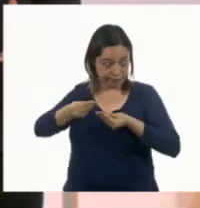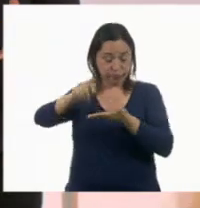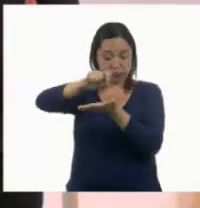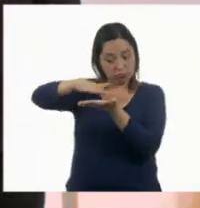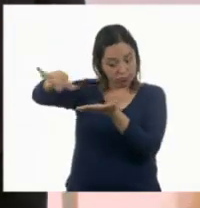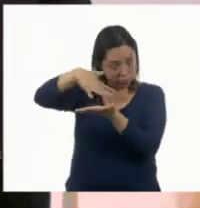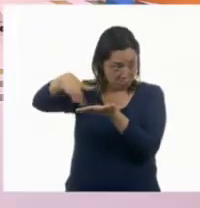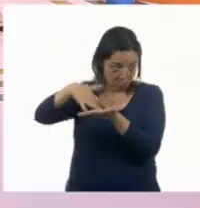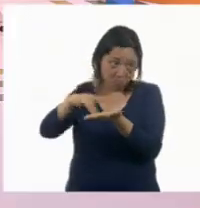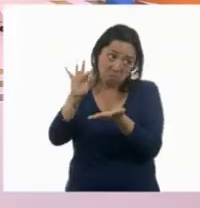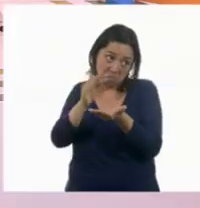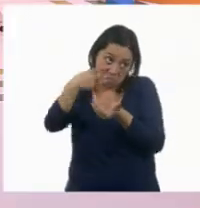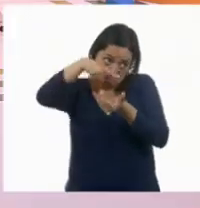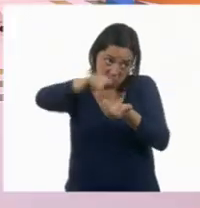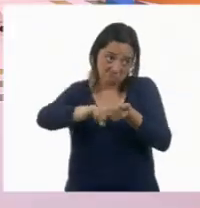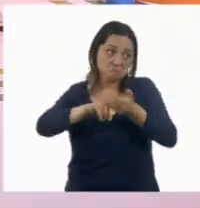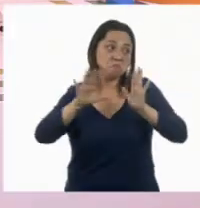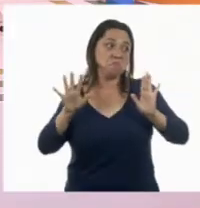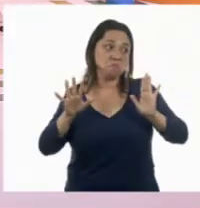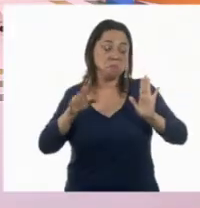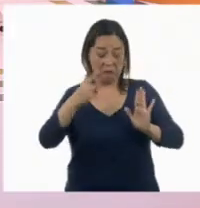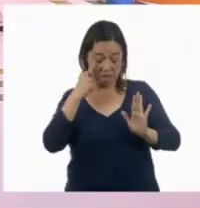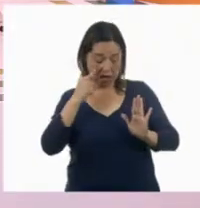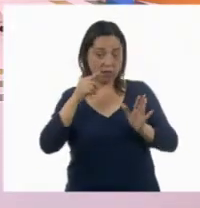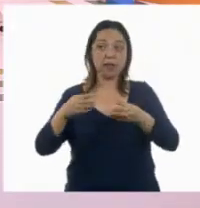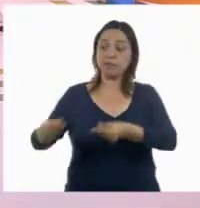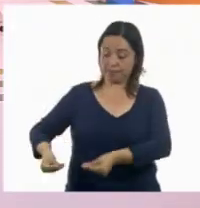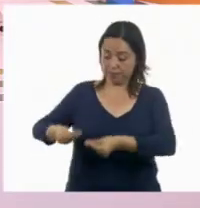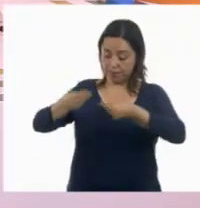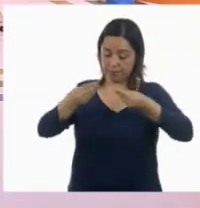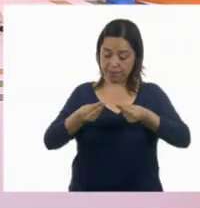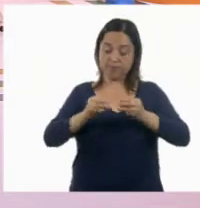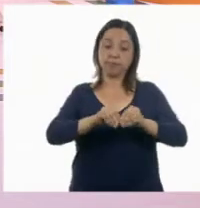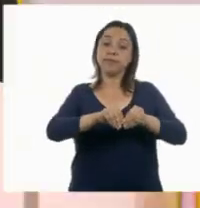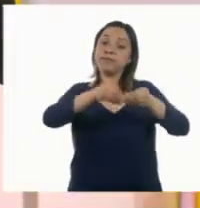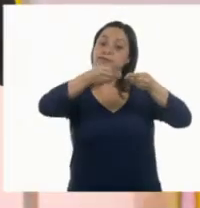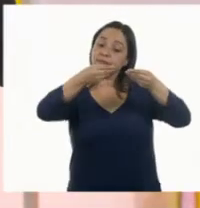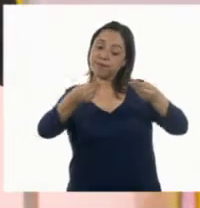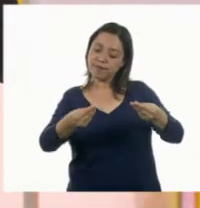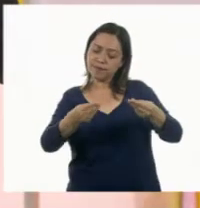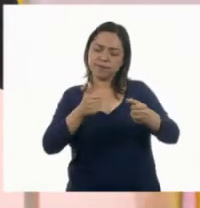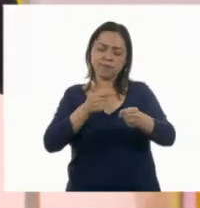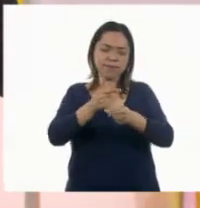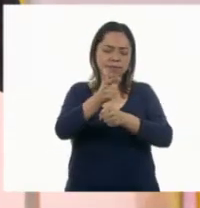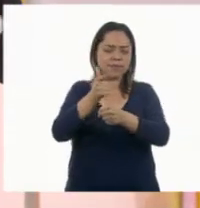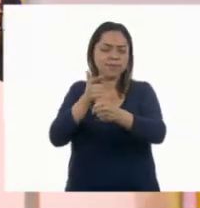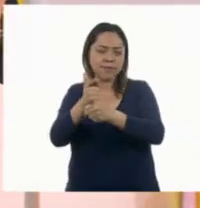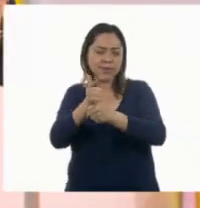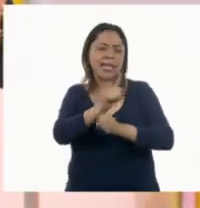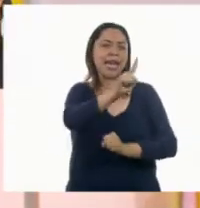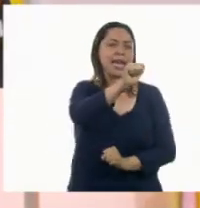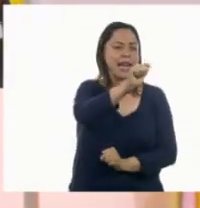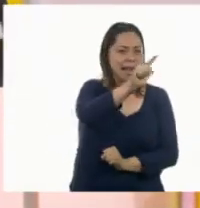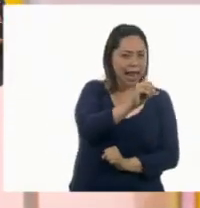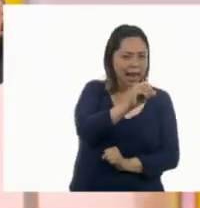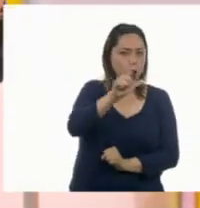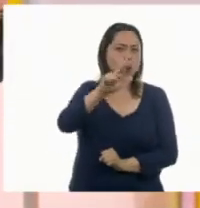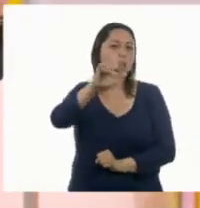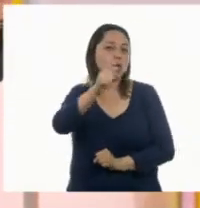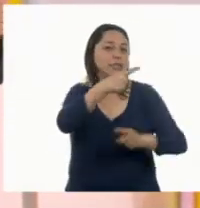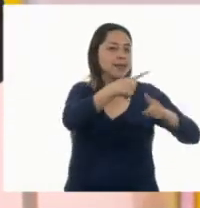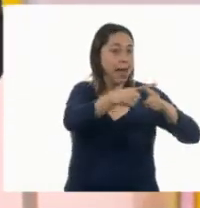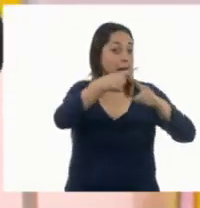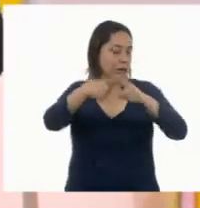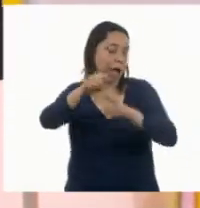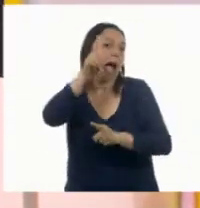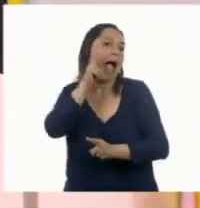leerla. Ay, mira, aquí está la carta. La vamos a abrir y vamos a determinar quién es Lalo y quién es Luis. Vamos a ver